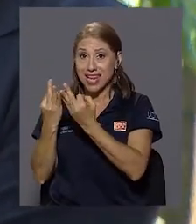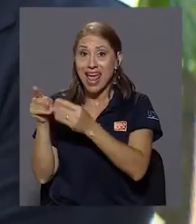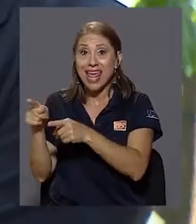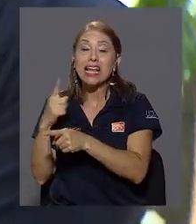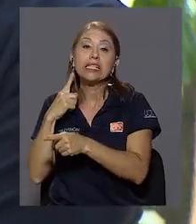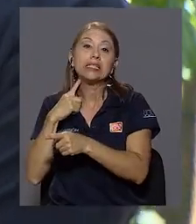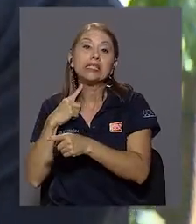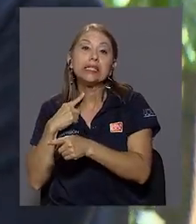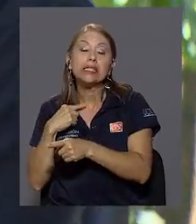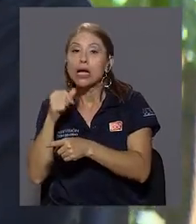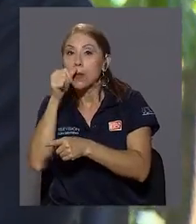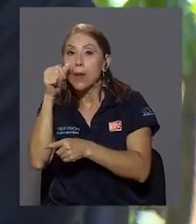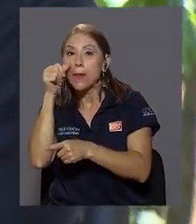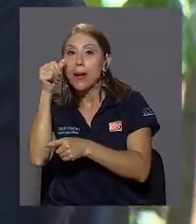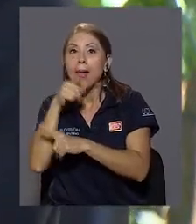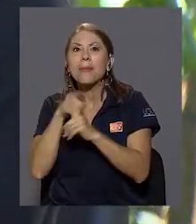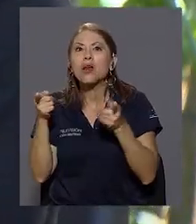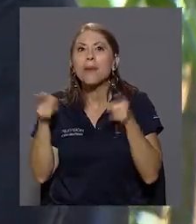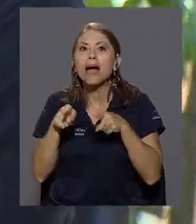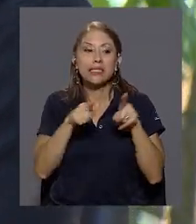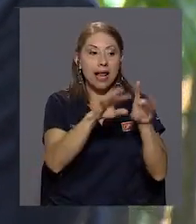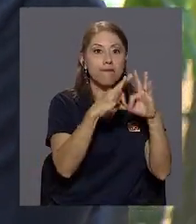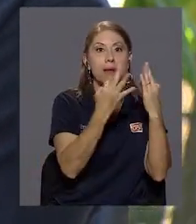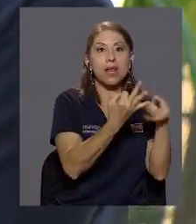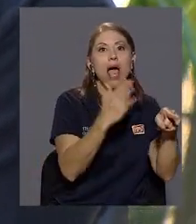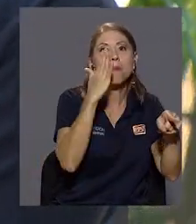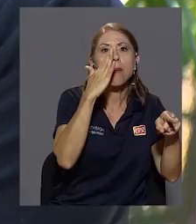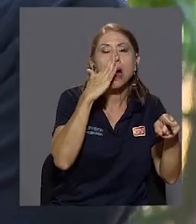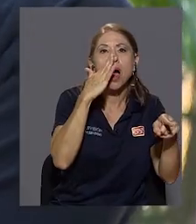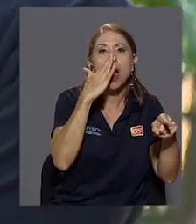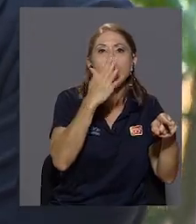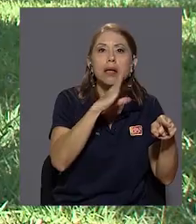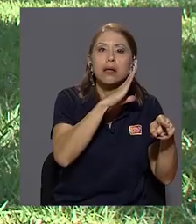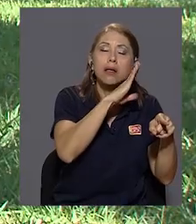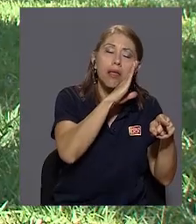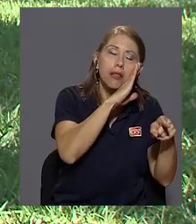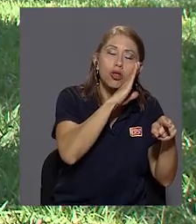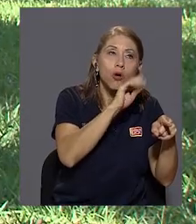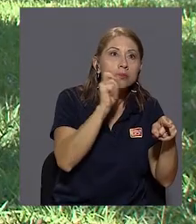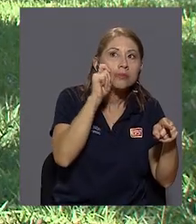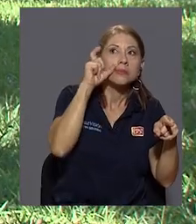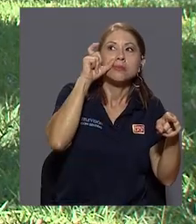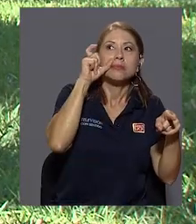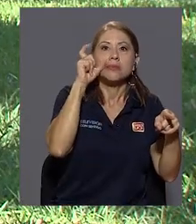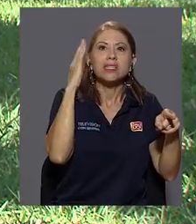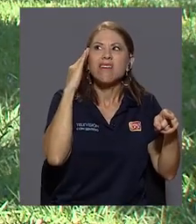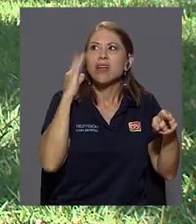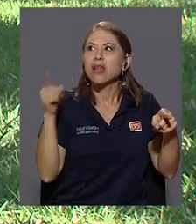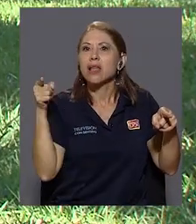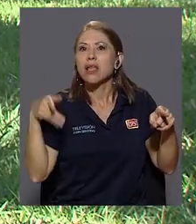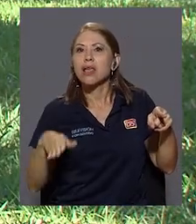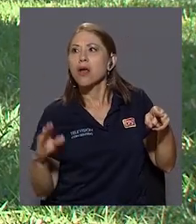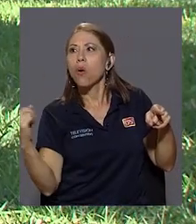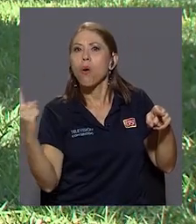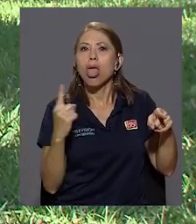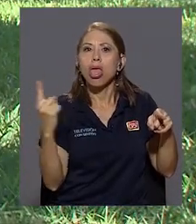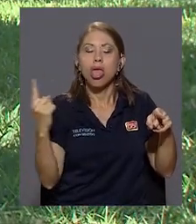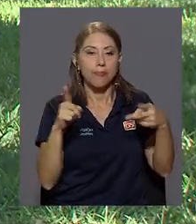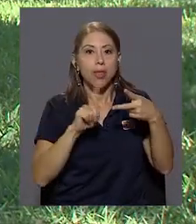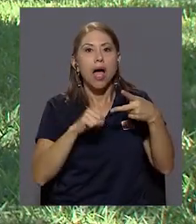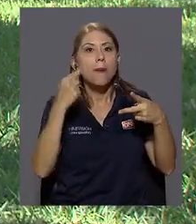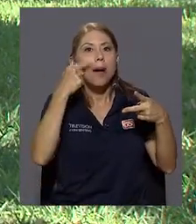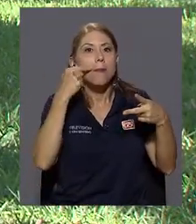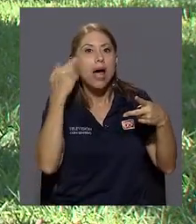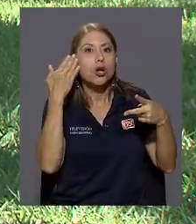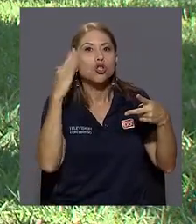mamá ya no duerme porque su hijo no sabe si llega o no llega, papá no sabe qué hacer, cómo imponer